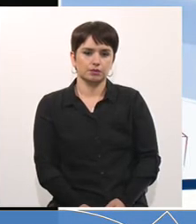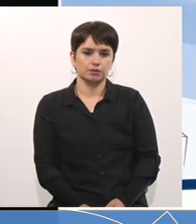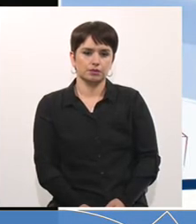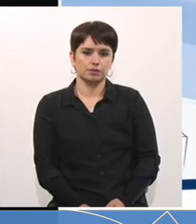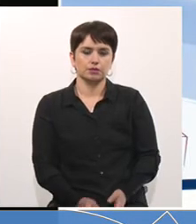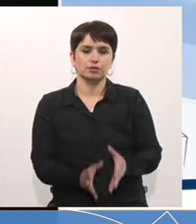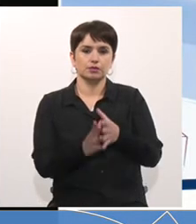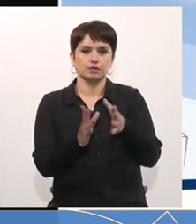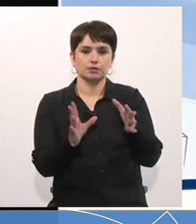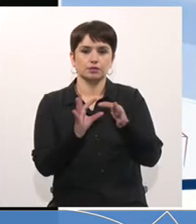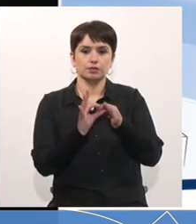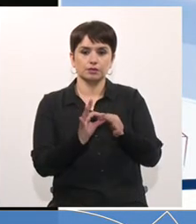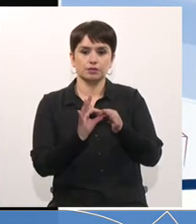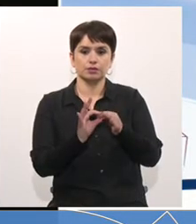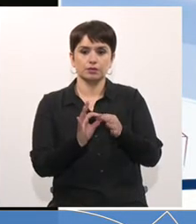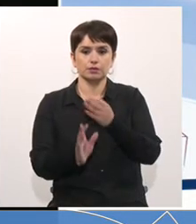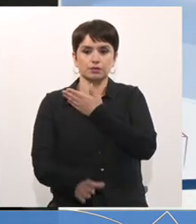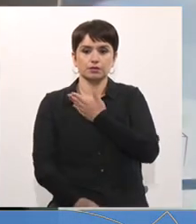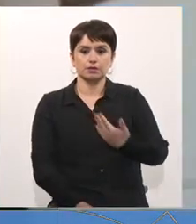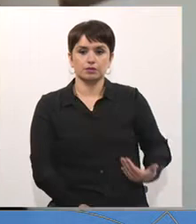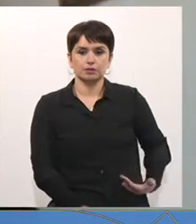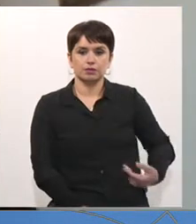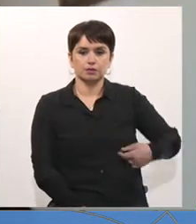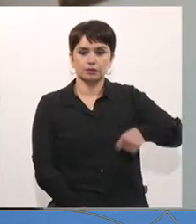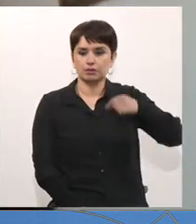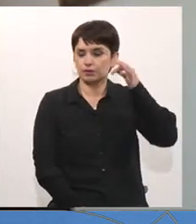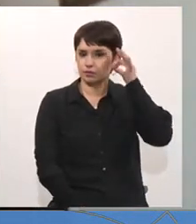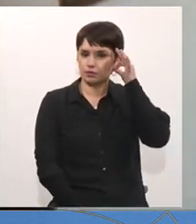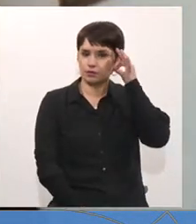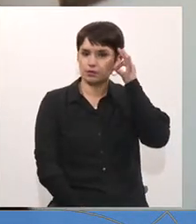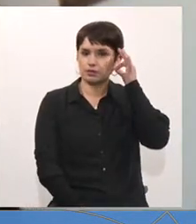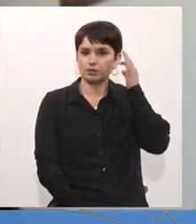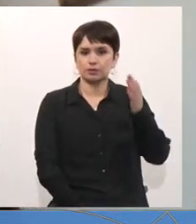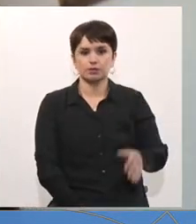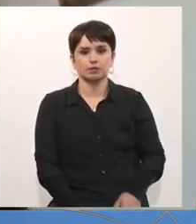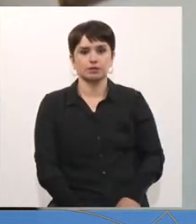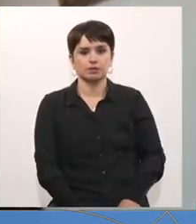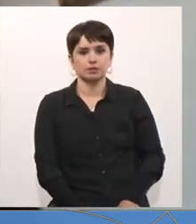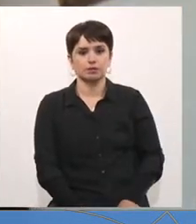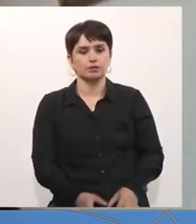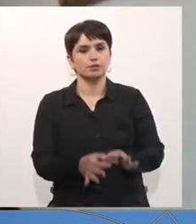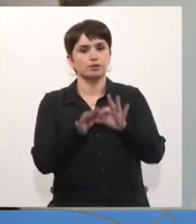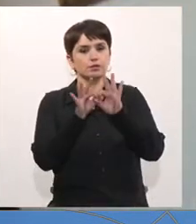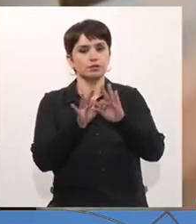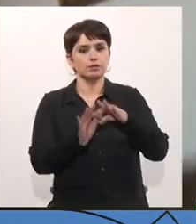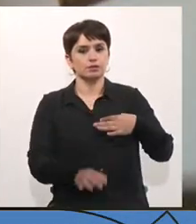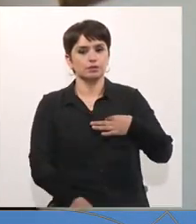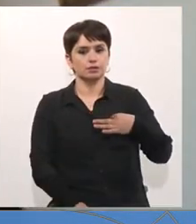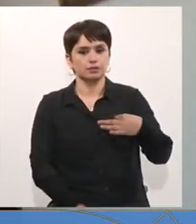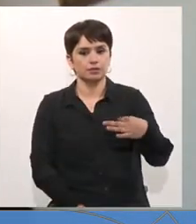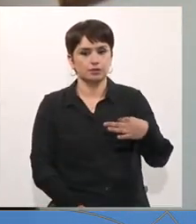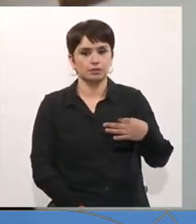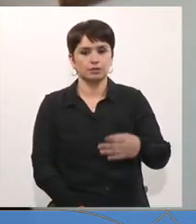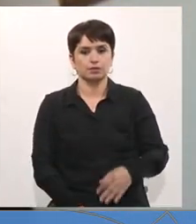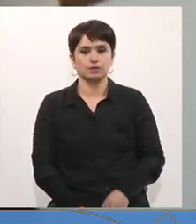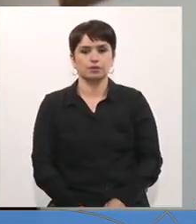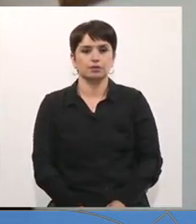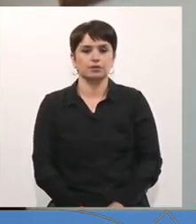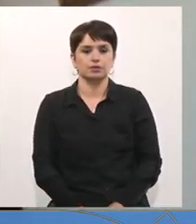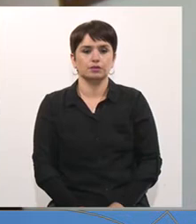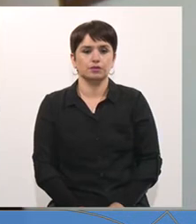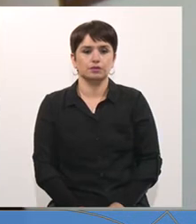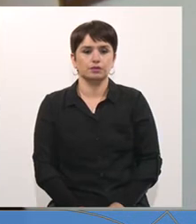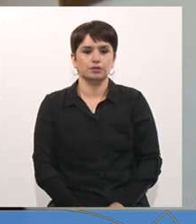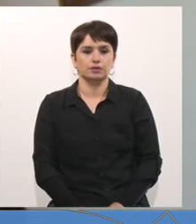Muchas gracias, señora presidenta, e infinitamente agradecido por la invitación que nos ha extendido.